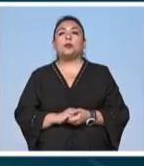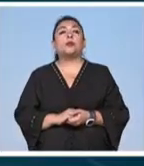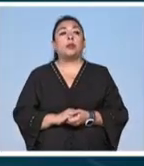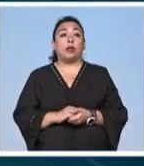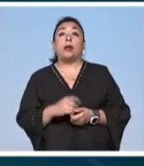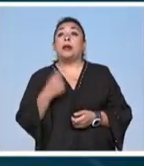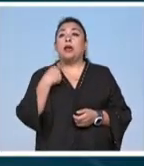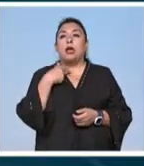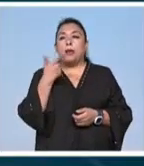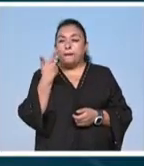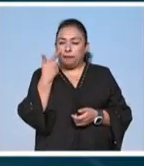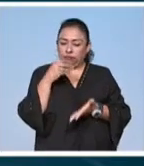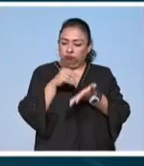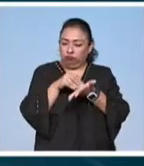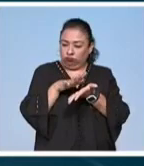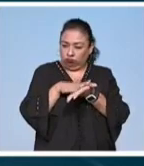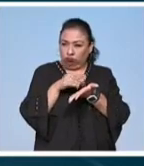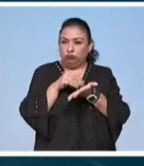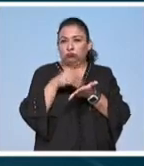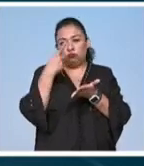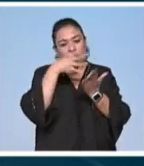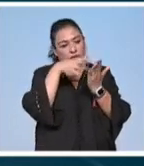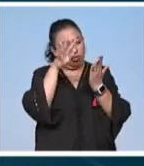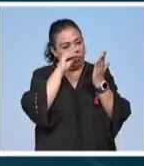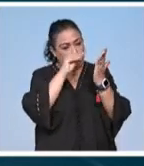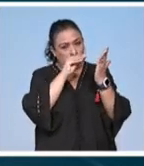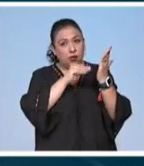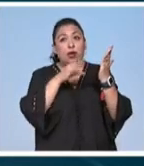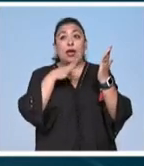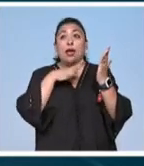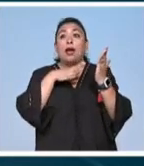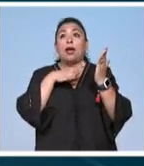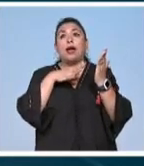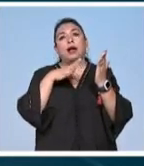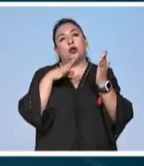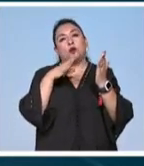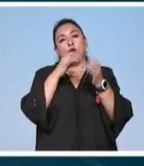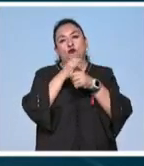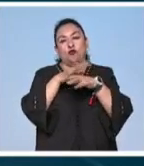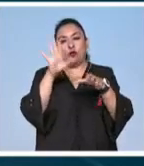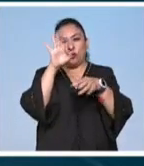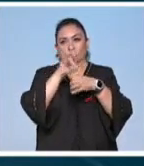vayan tomando nota para llenar su agenda aquí está la cartelera cultural